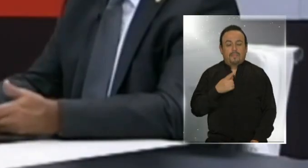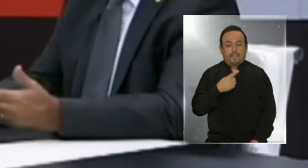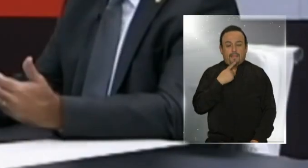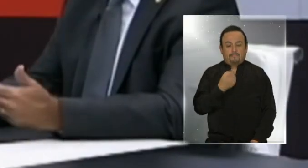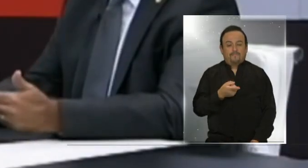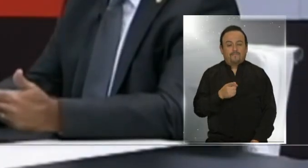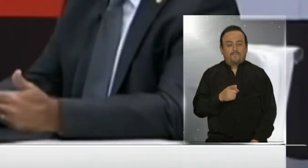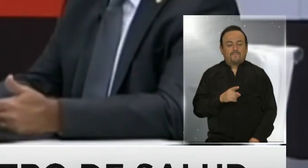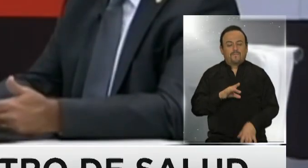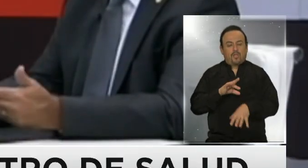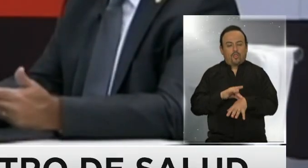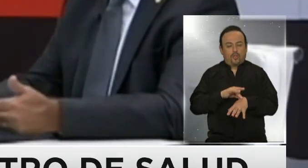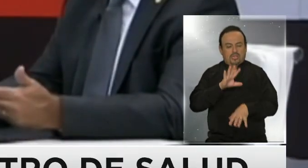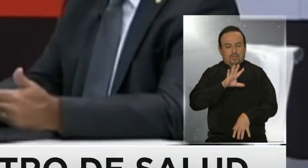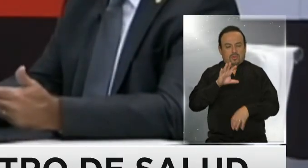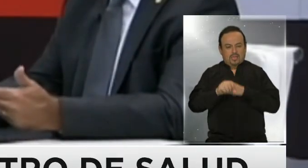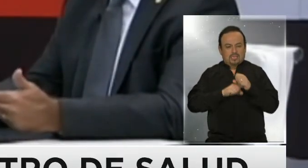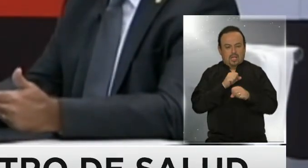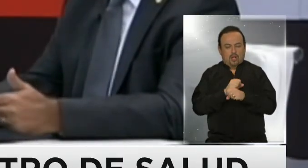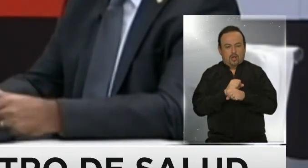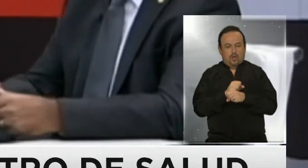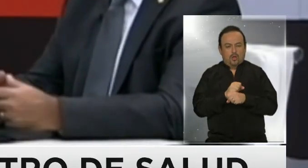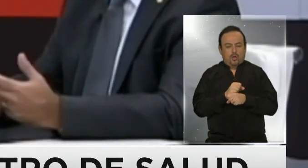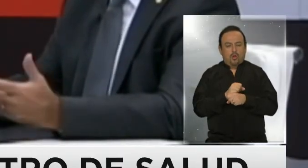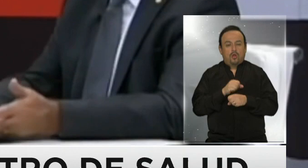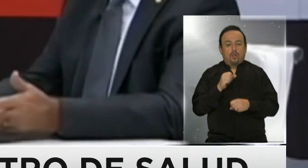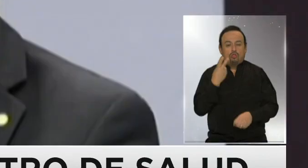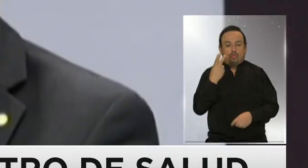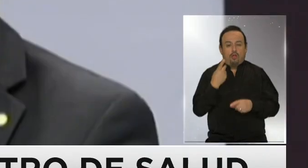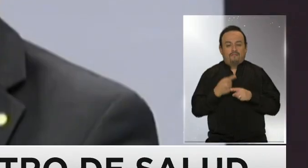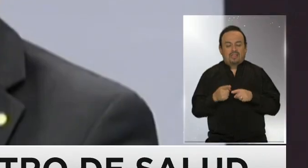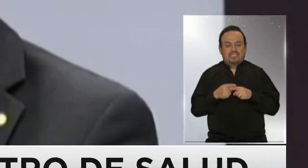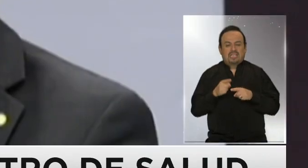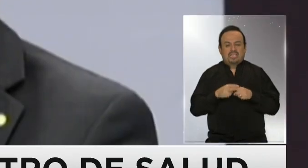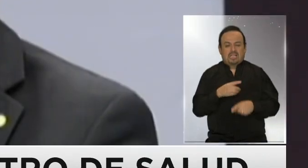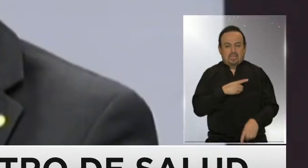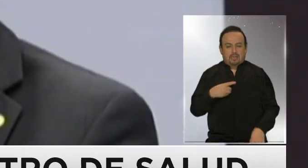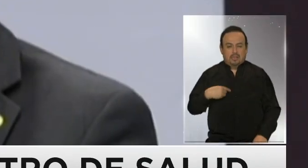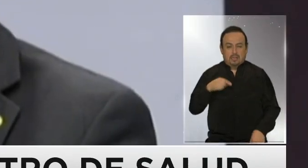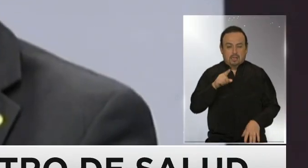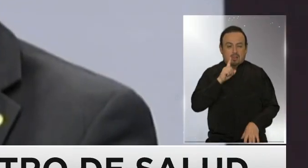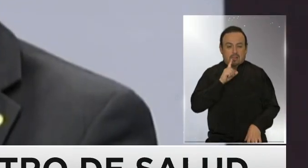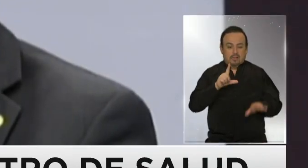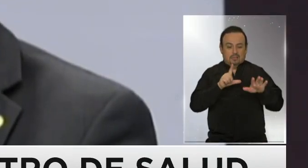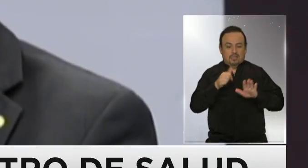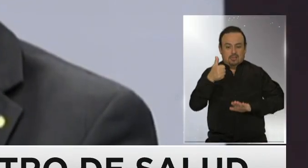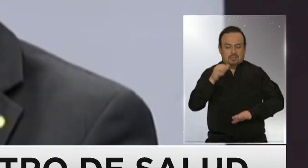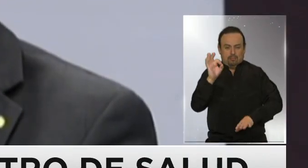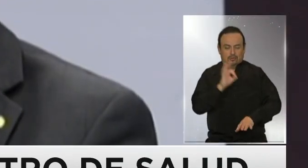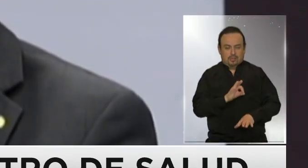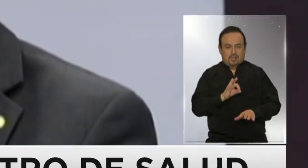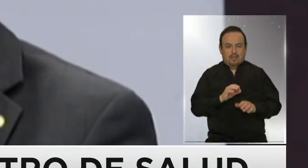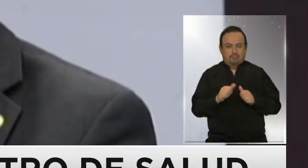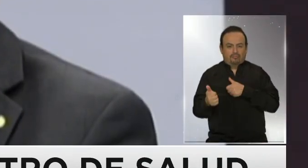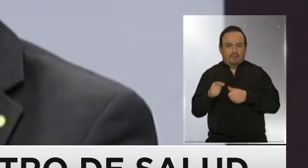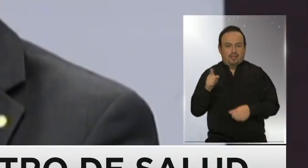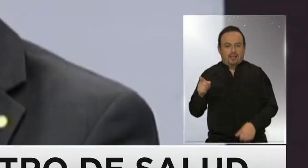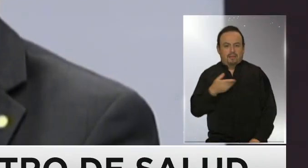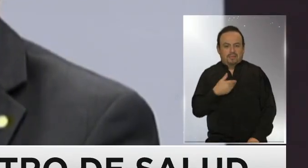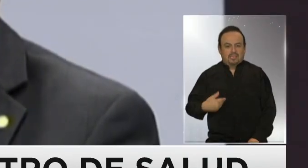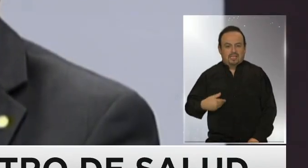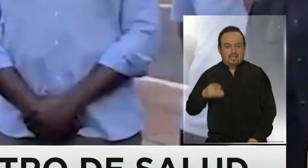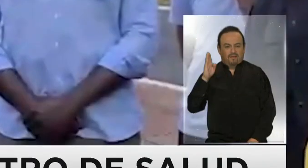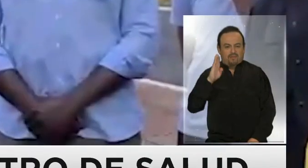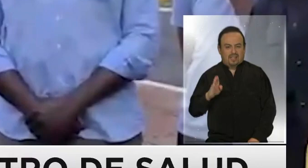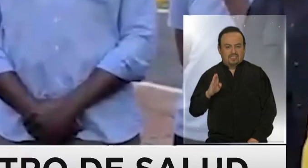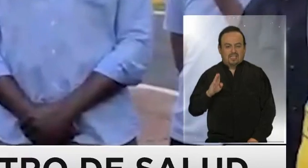traumatólogo de 55 años y dos veces diputado, cuenta actualmente con un 76 por ciento de popularidad versus un 33 por ciento